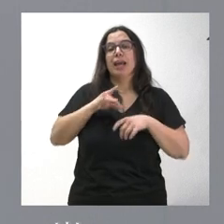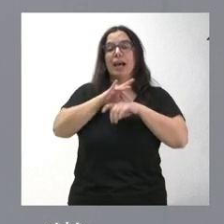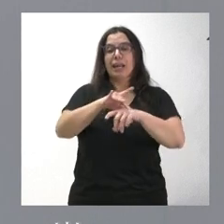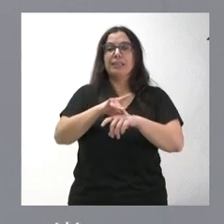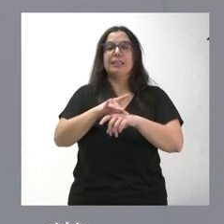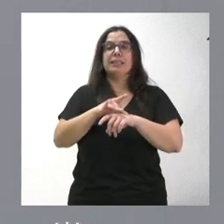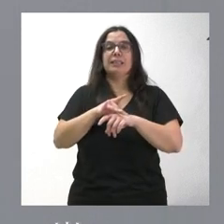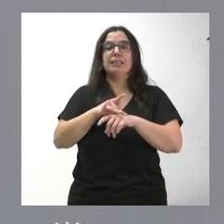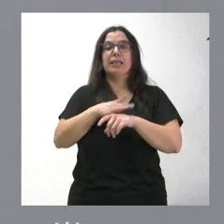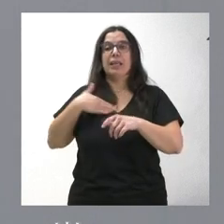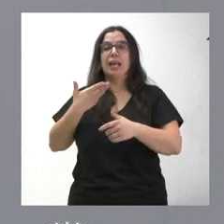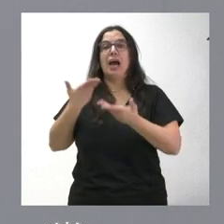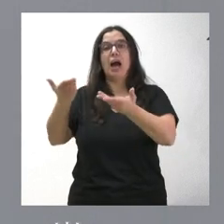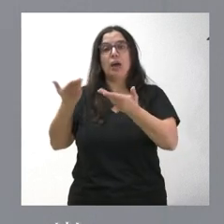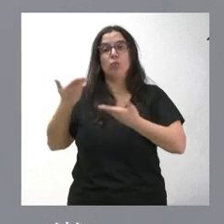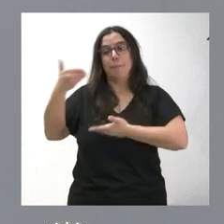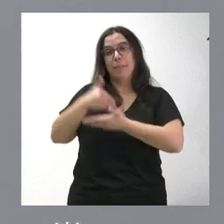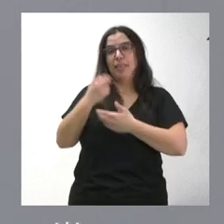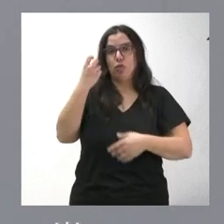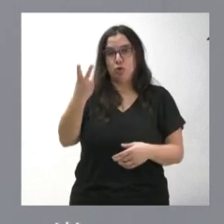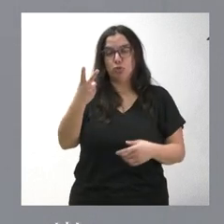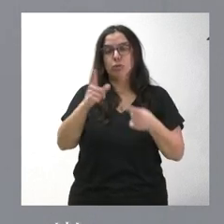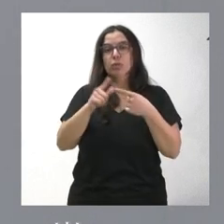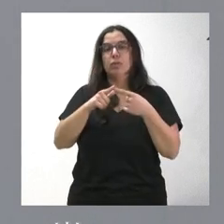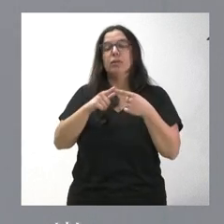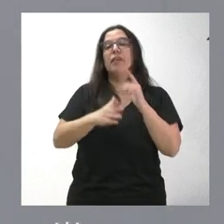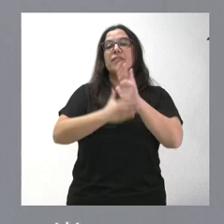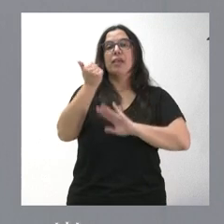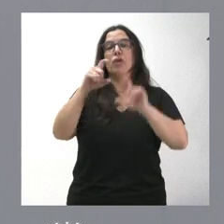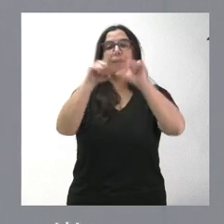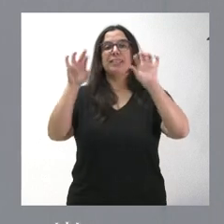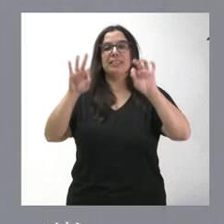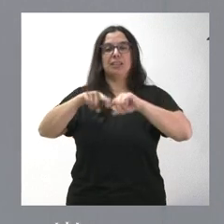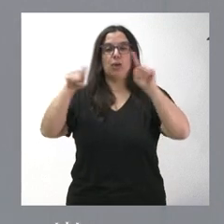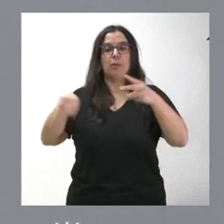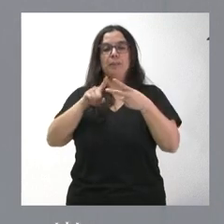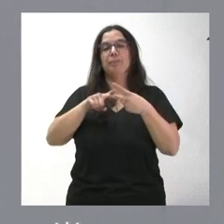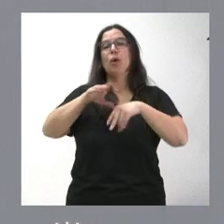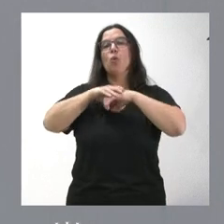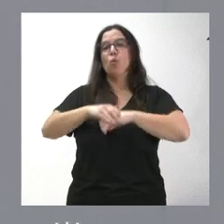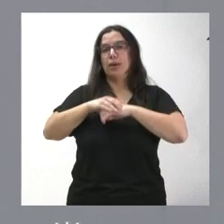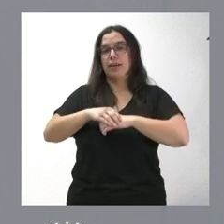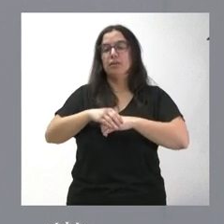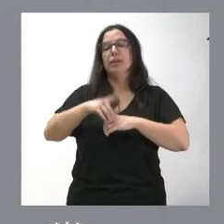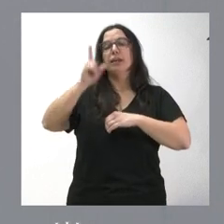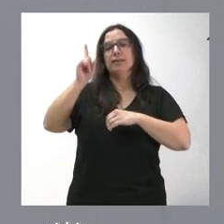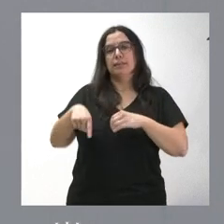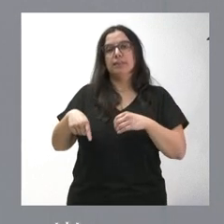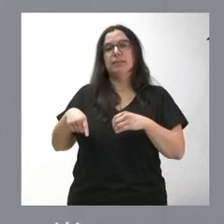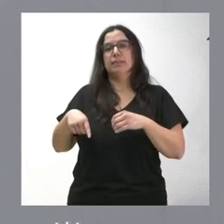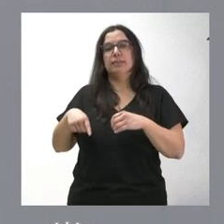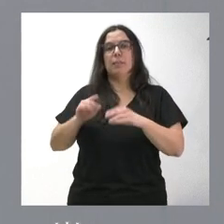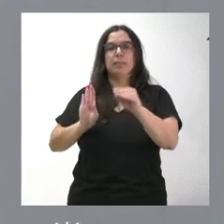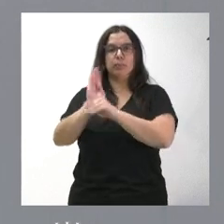social que han pedido esta ayuda y que la van a recibir, FES, la Federación Empresarial Segoviana y UGT, que también recibirá esta